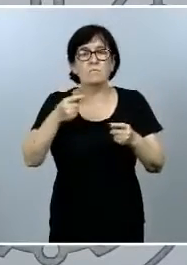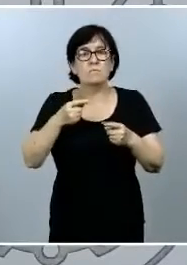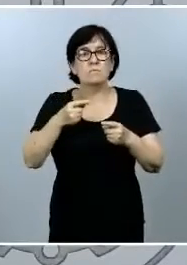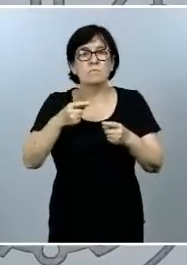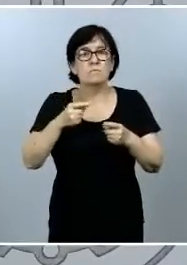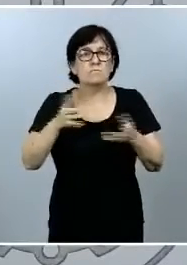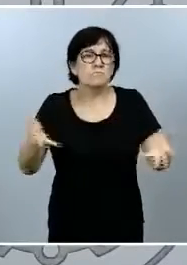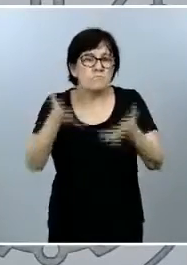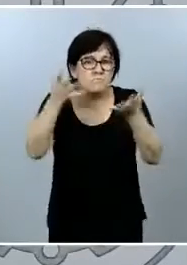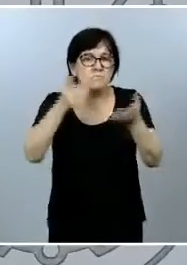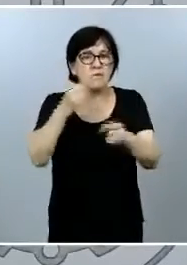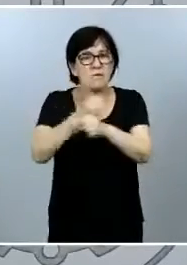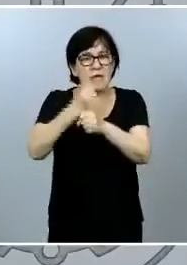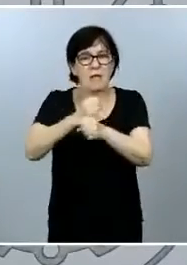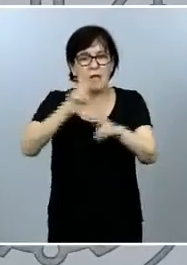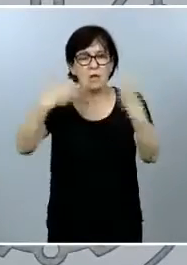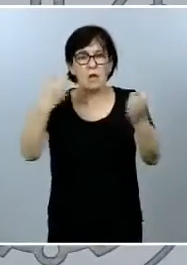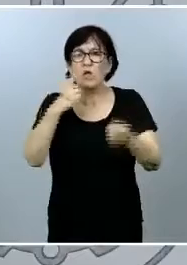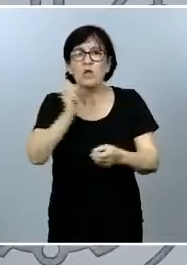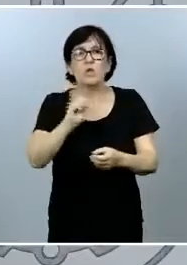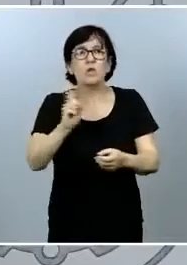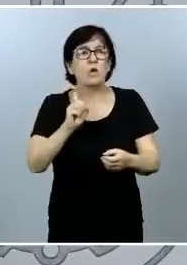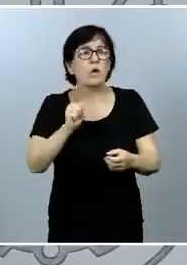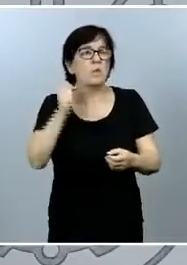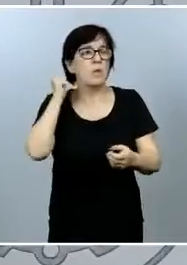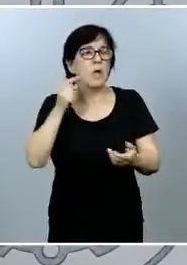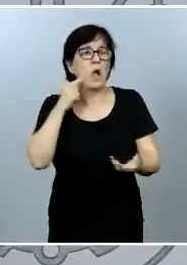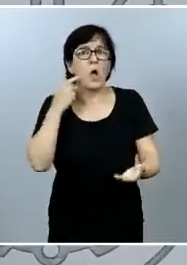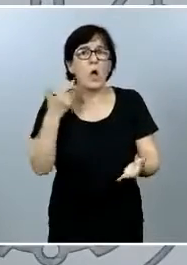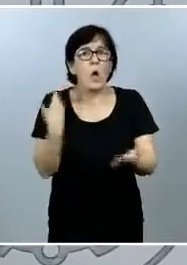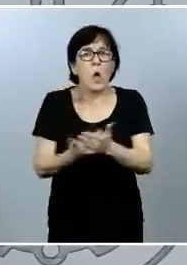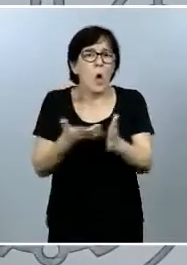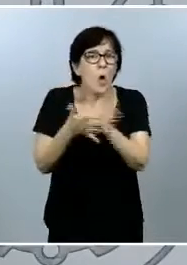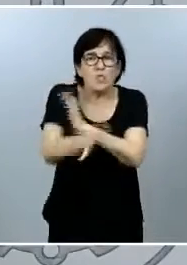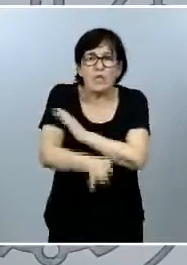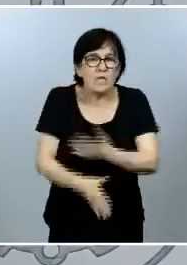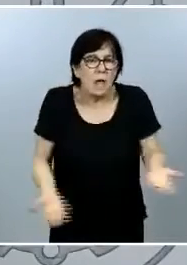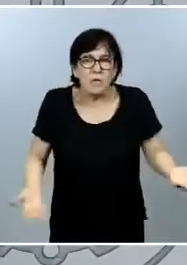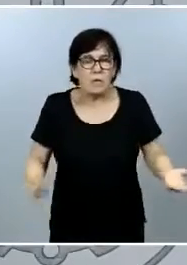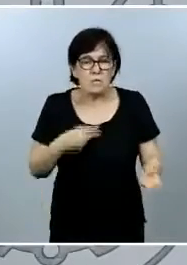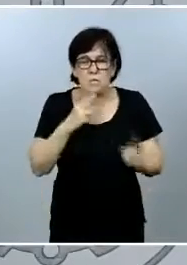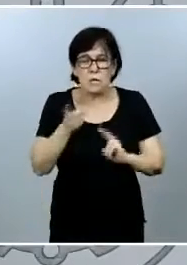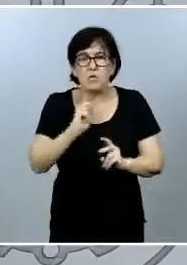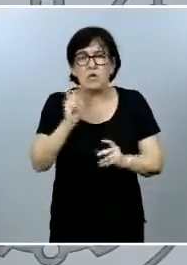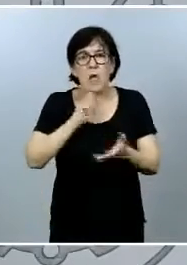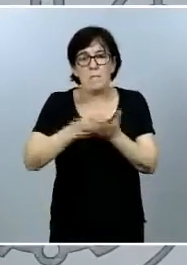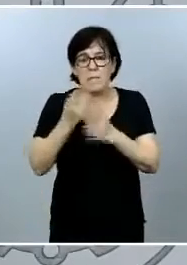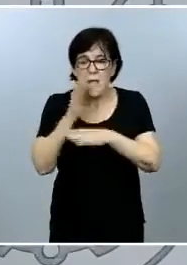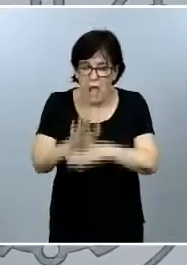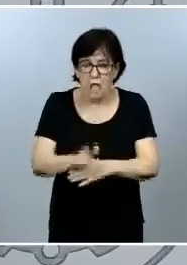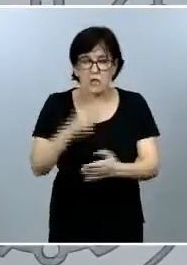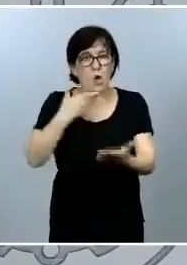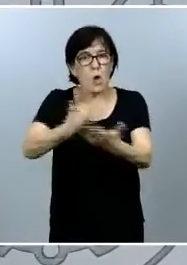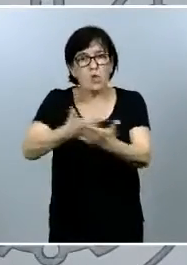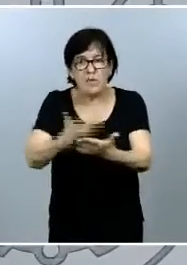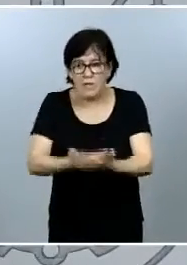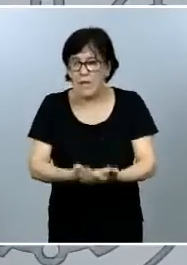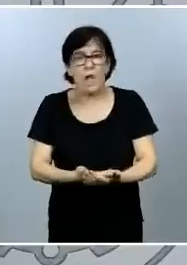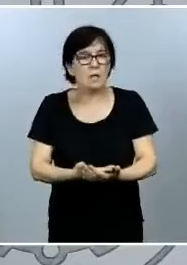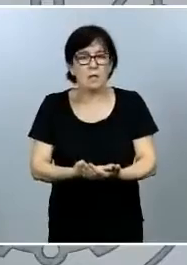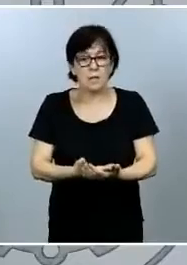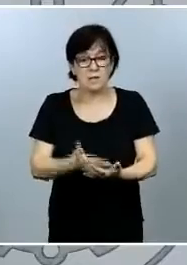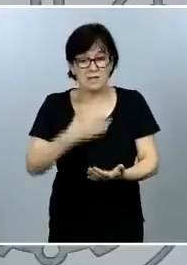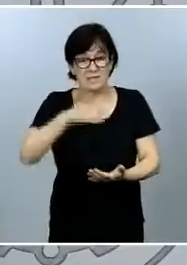tarea no tiene por qué tener ningún tipo de justificación no hay que plantearla ni justificarla y si como el propio